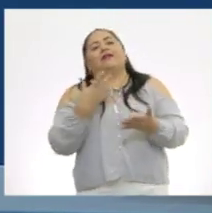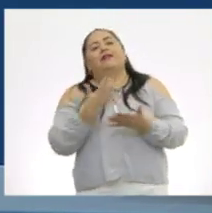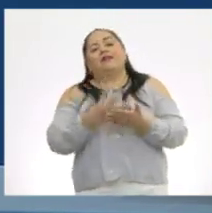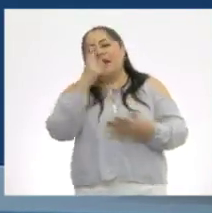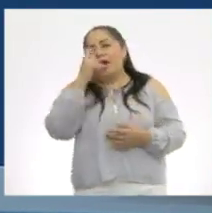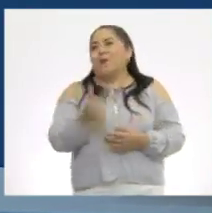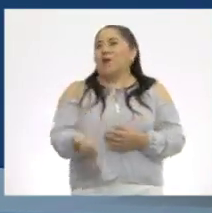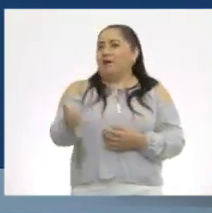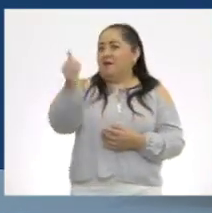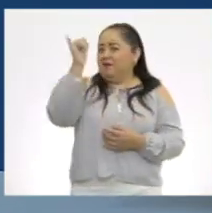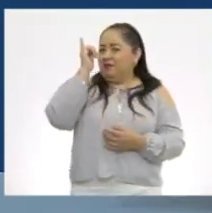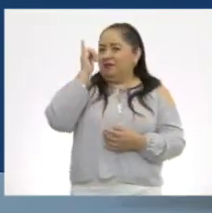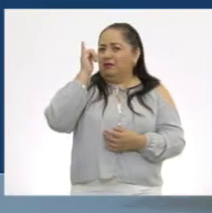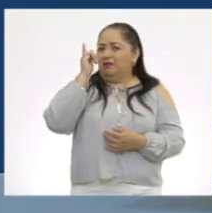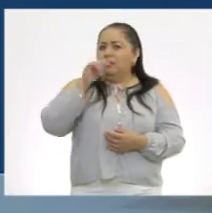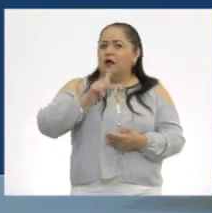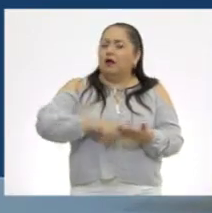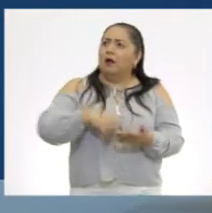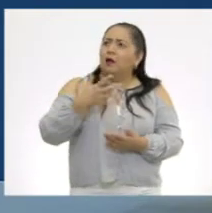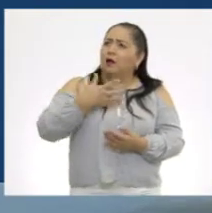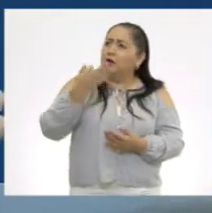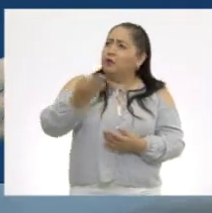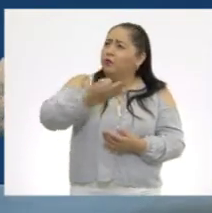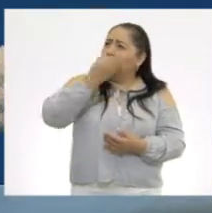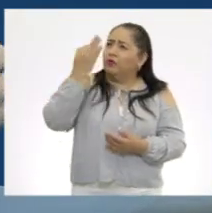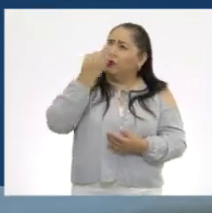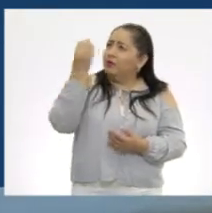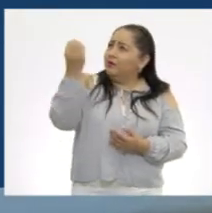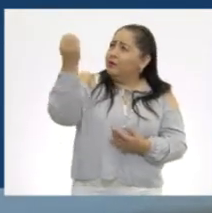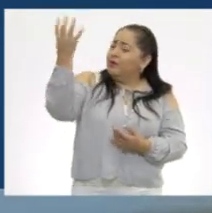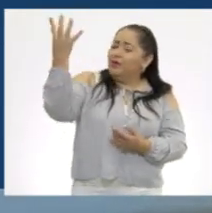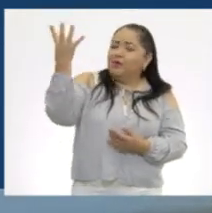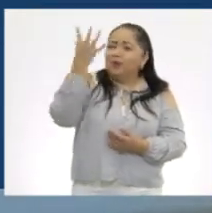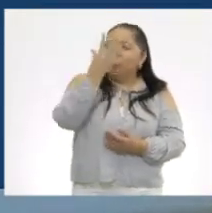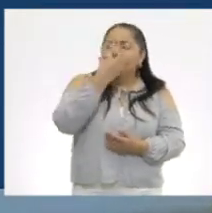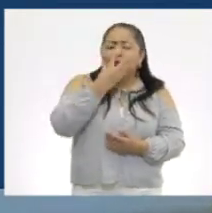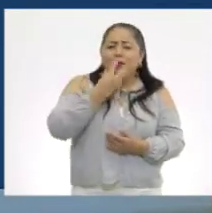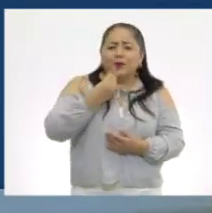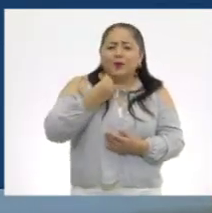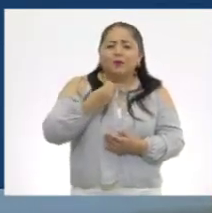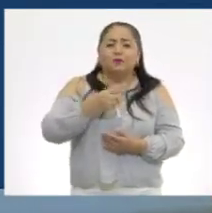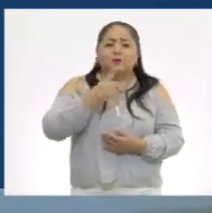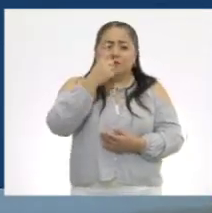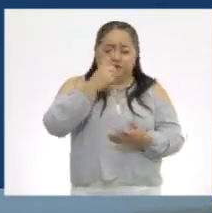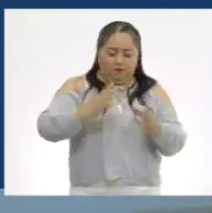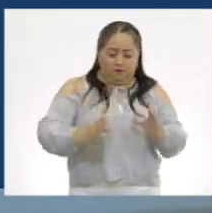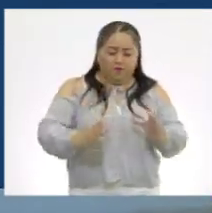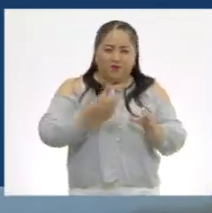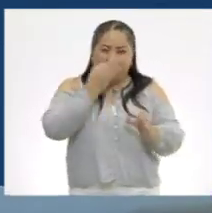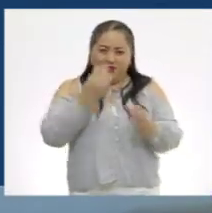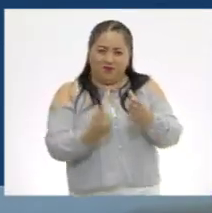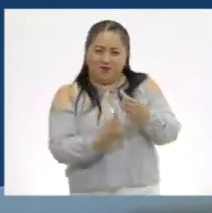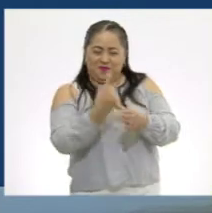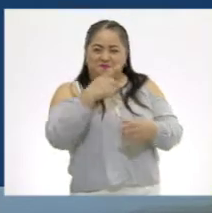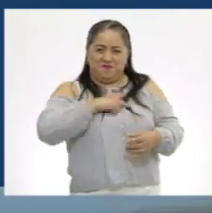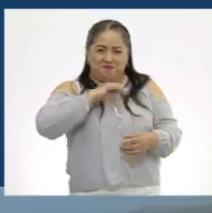agua, había una flor muy bonita en una maceta de mi mamá. Y cuando mi